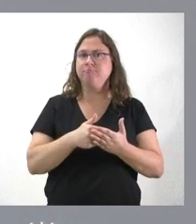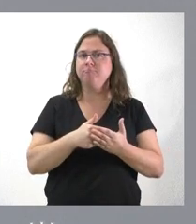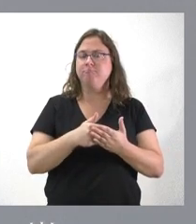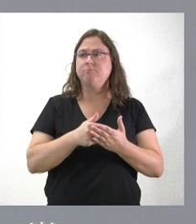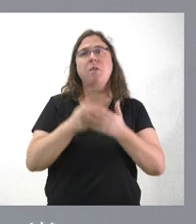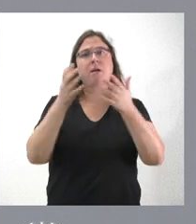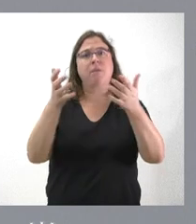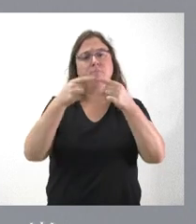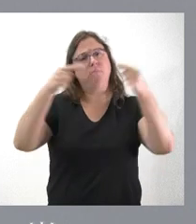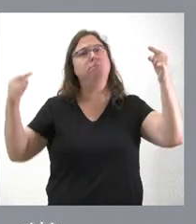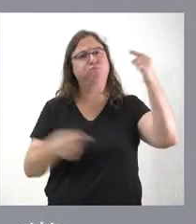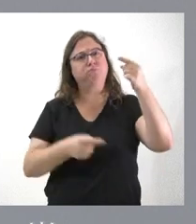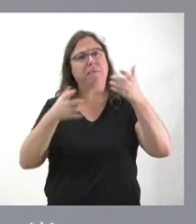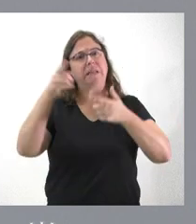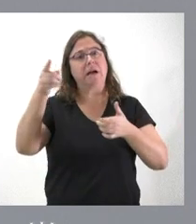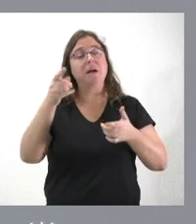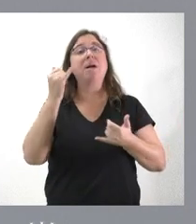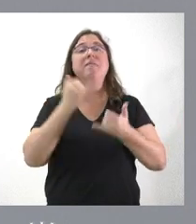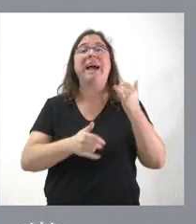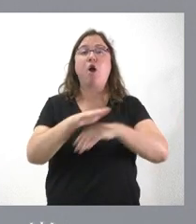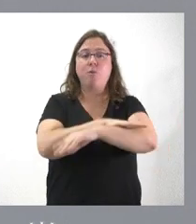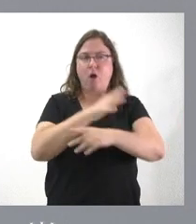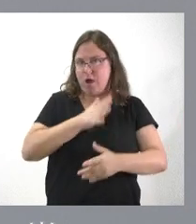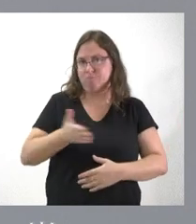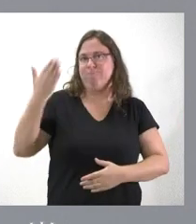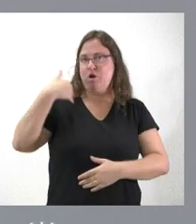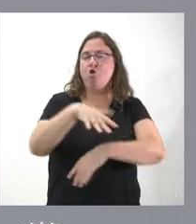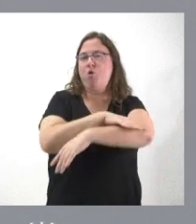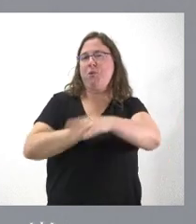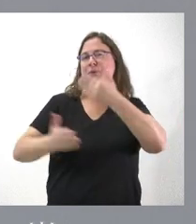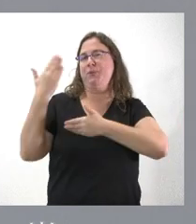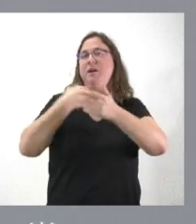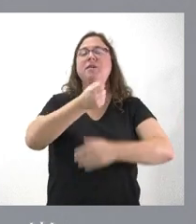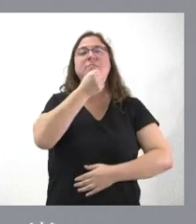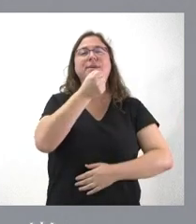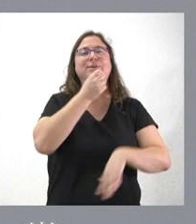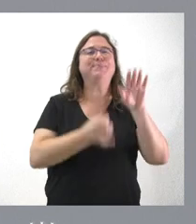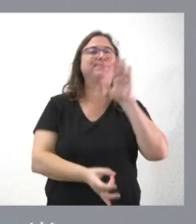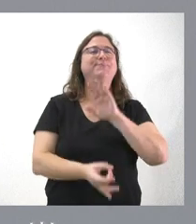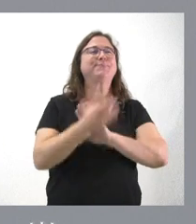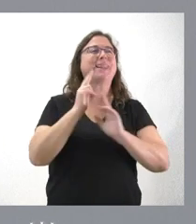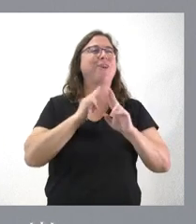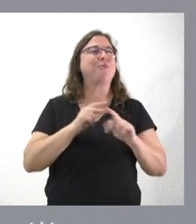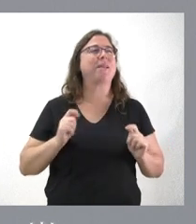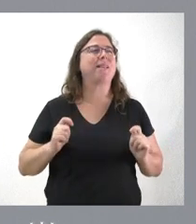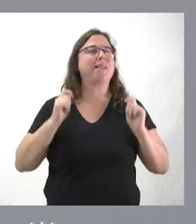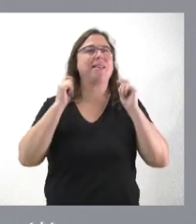generado alguna desigualdad. Pero el Gobierno, no el de ahora, pero sí fue un Gobierno socialista, creó aquello que se dio en llamar el blindaje de